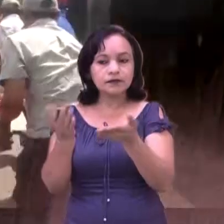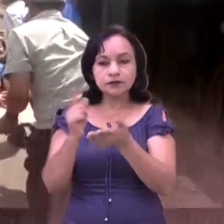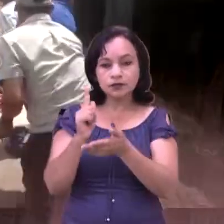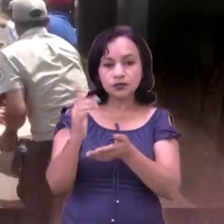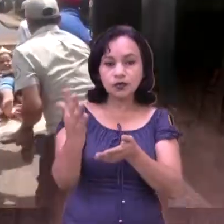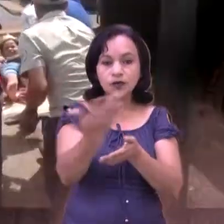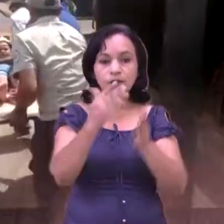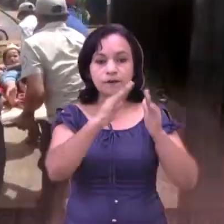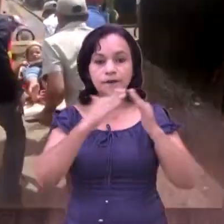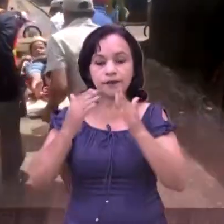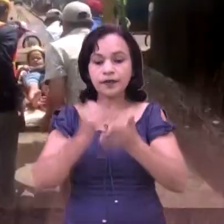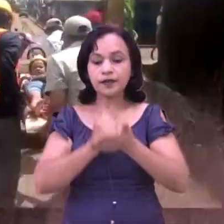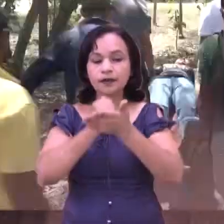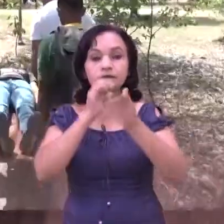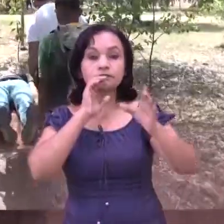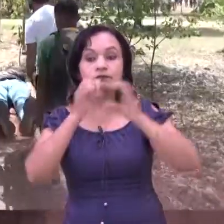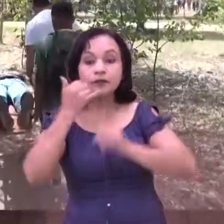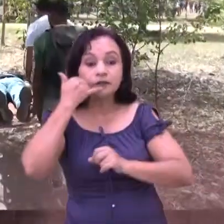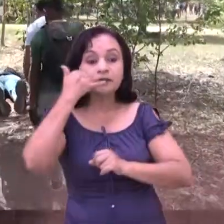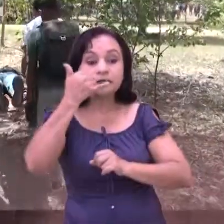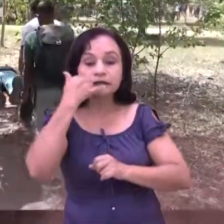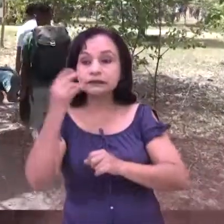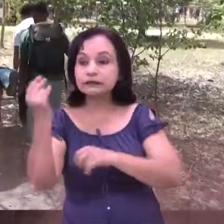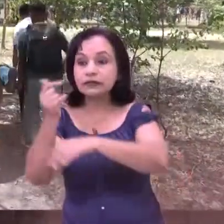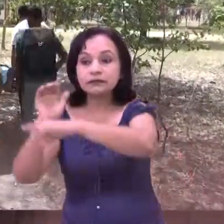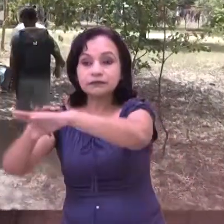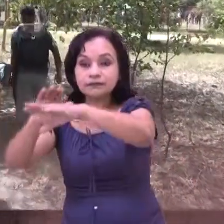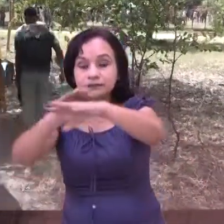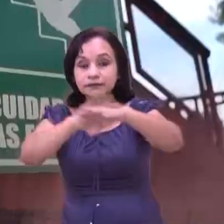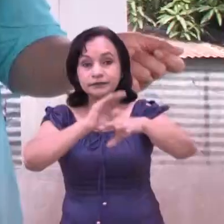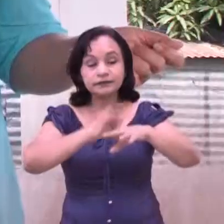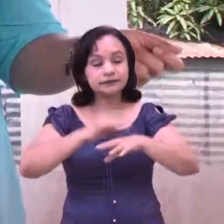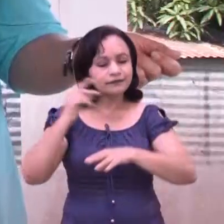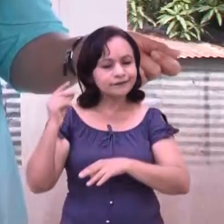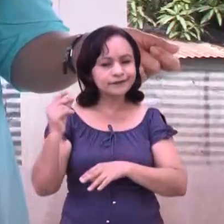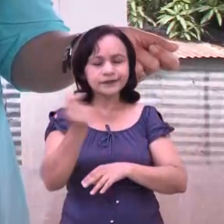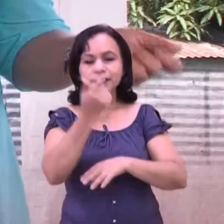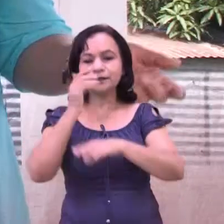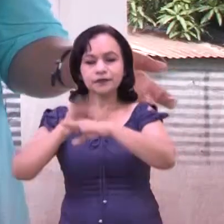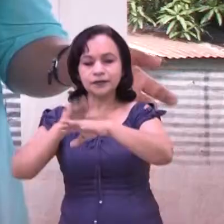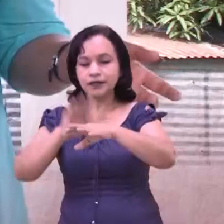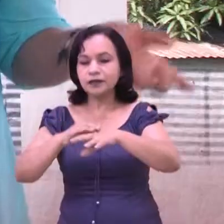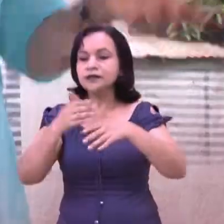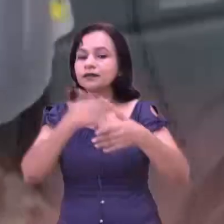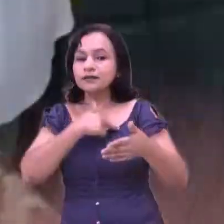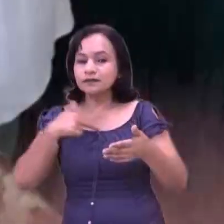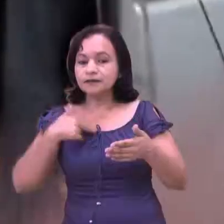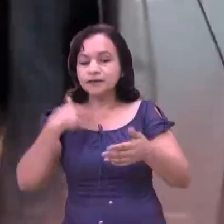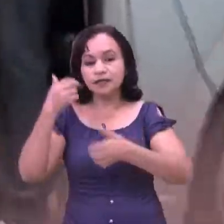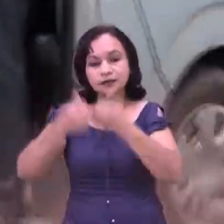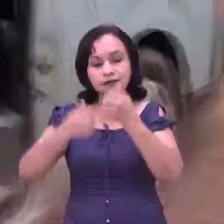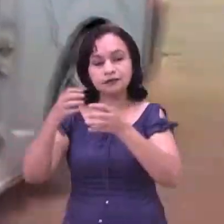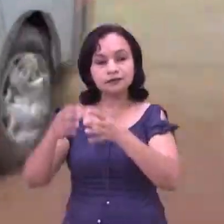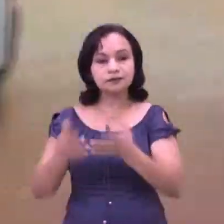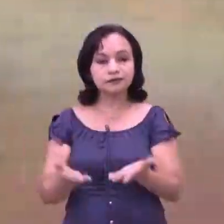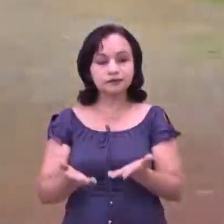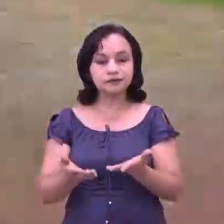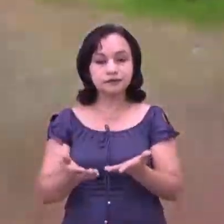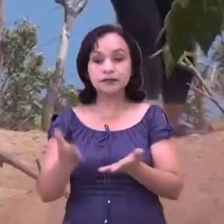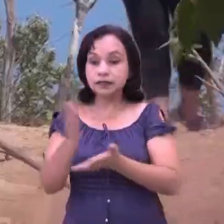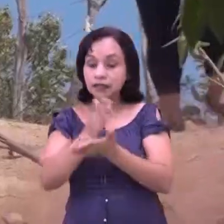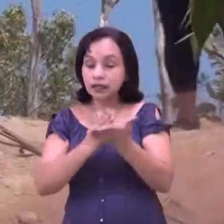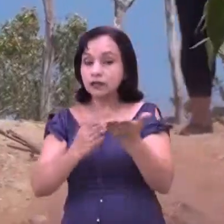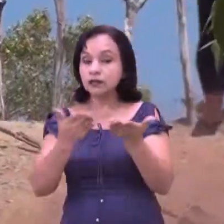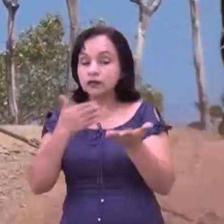que hacemos es comunicarnos, estar activas para poder solucionar a la hora de un desastre. Desde el momento de una situación de